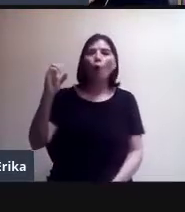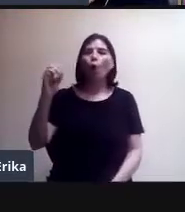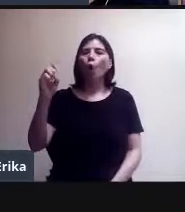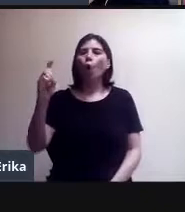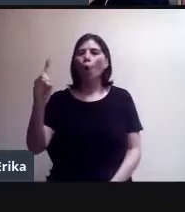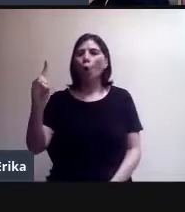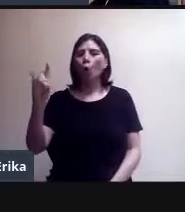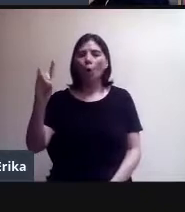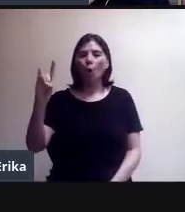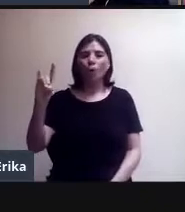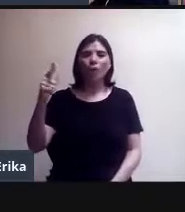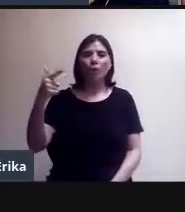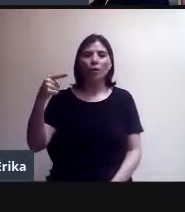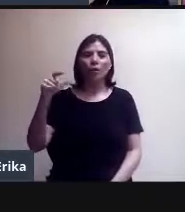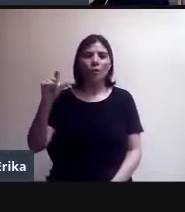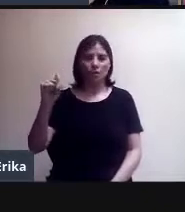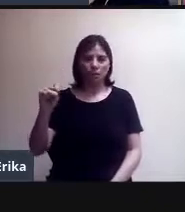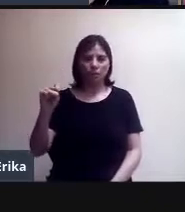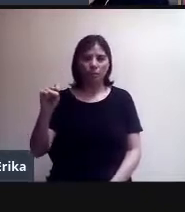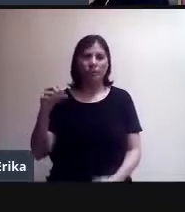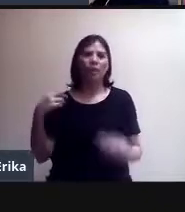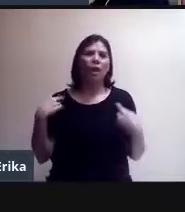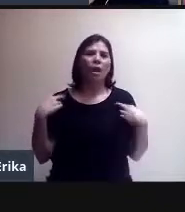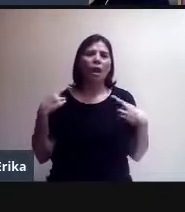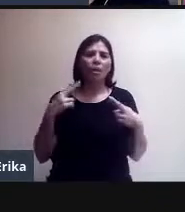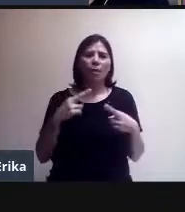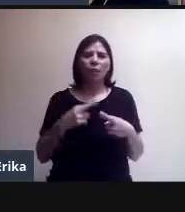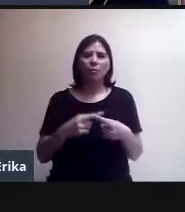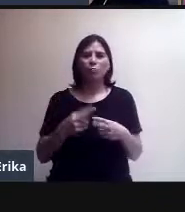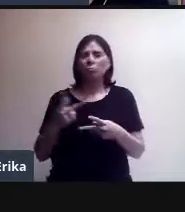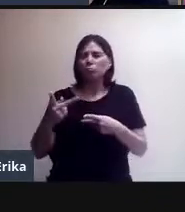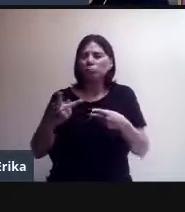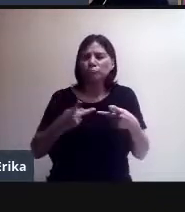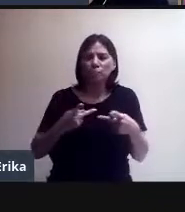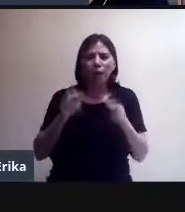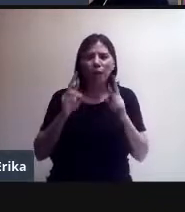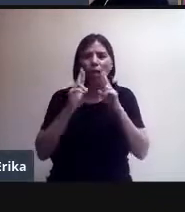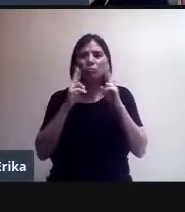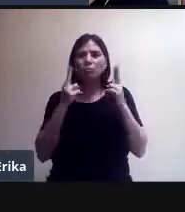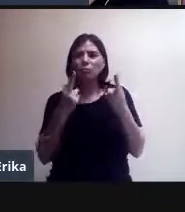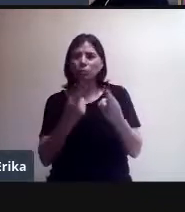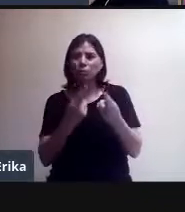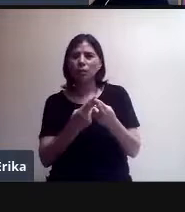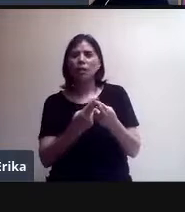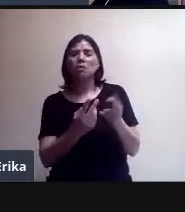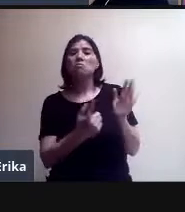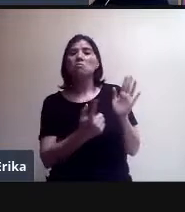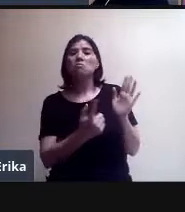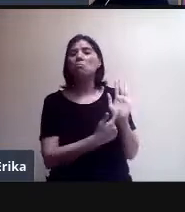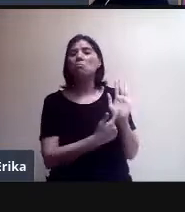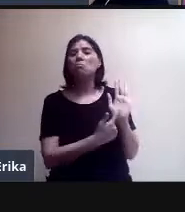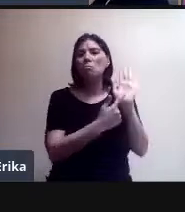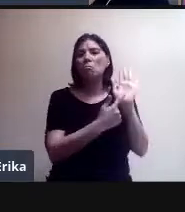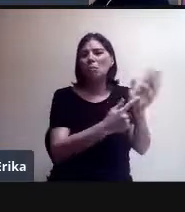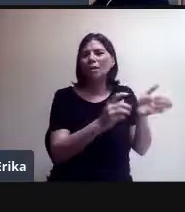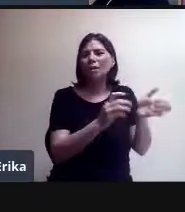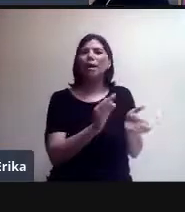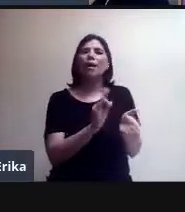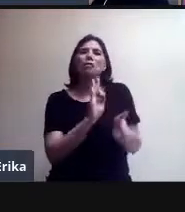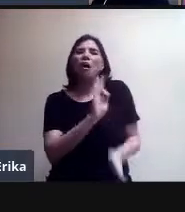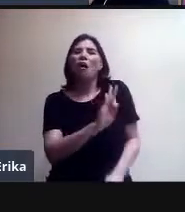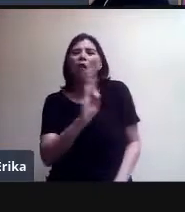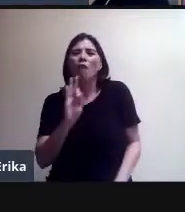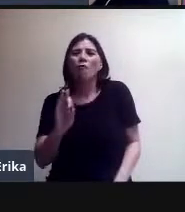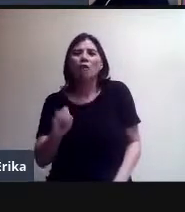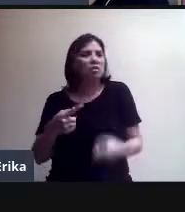ir programando las reuniones. Aquí en Novedades les publica las fechas de las sesiones que van a tener a distancia. Y